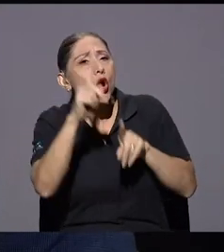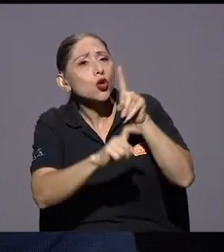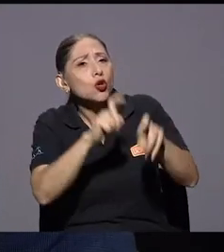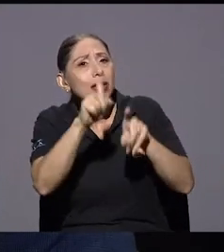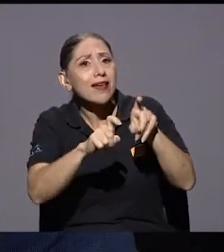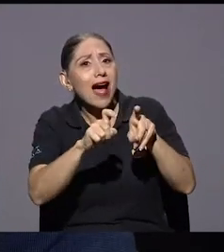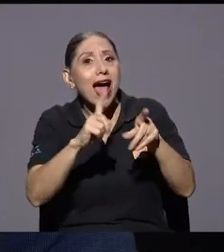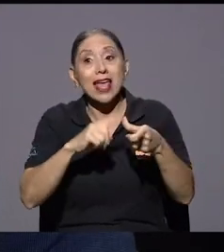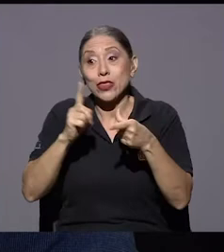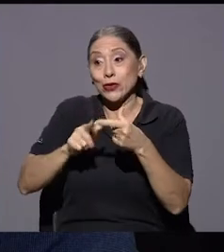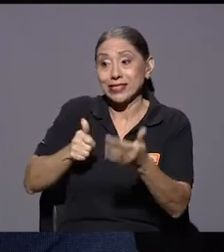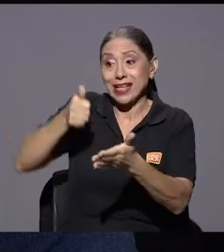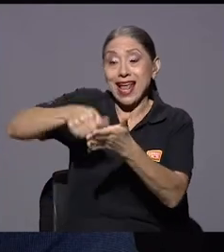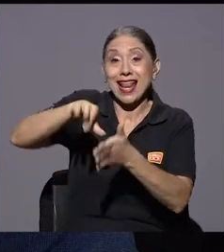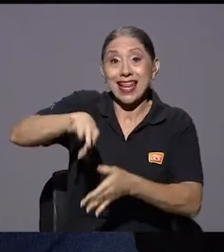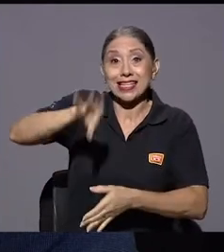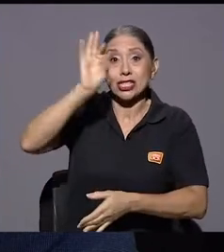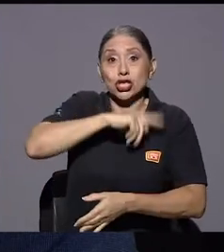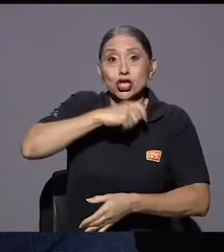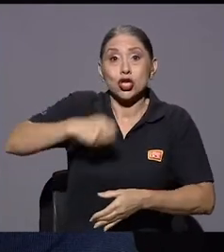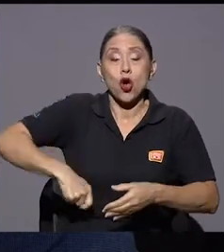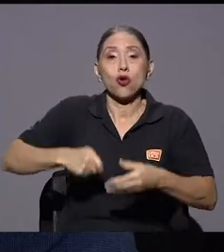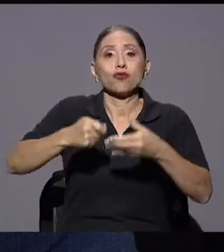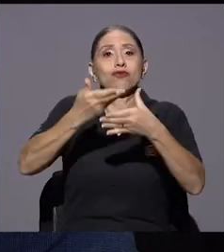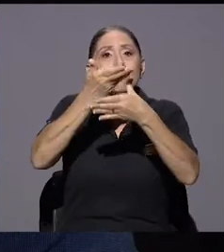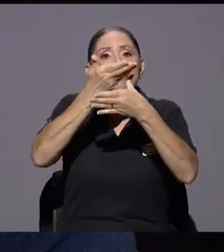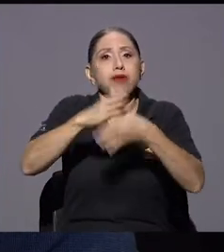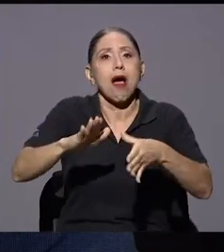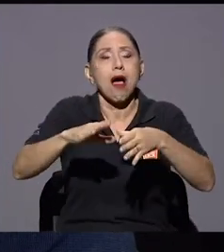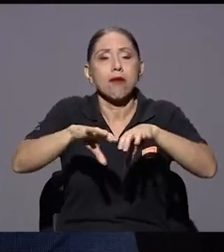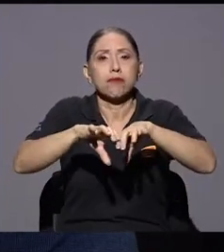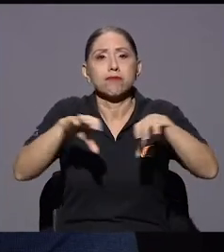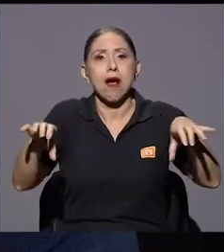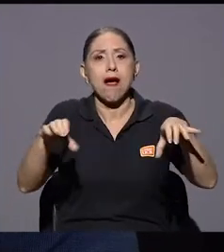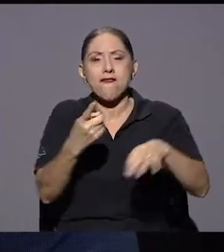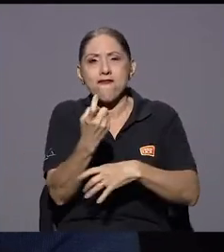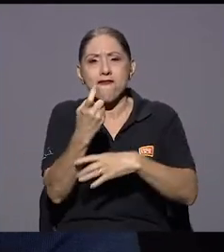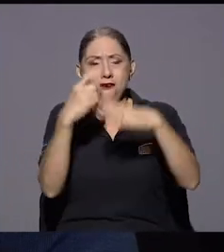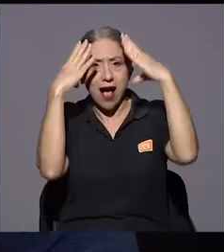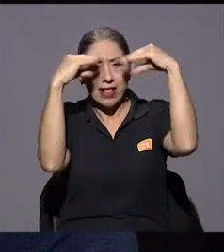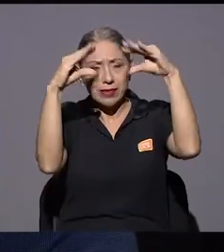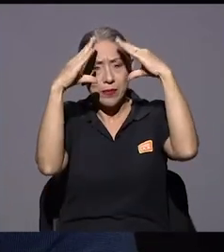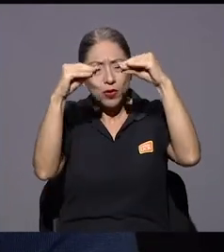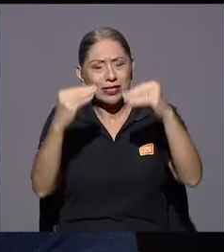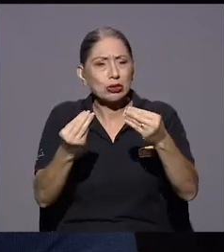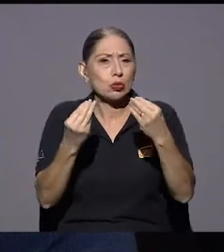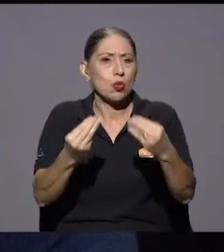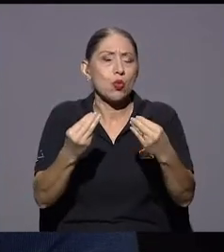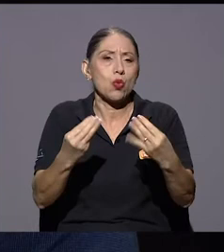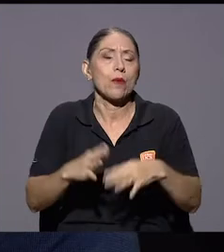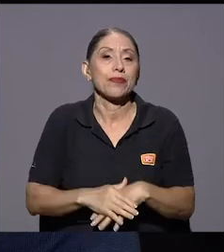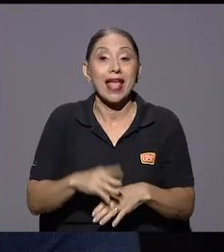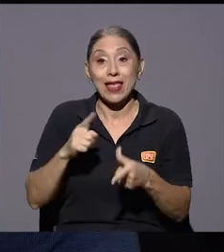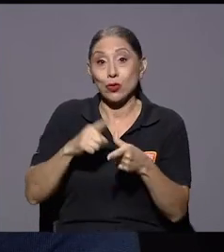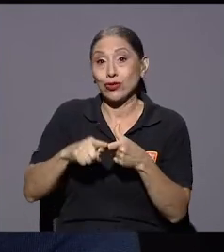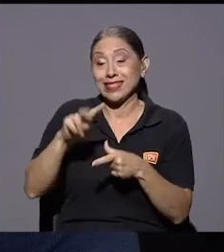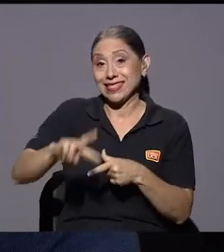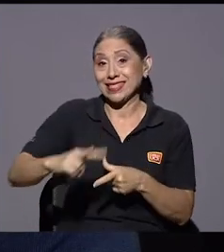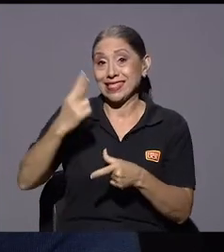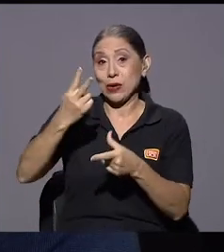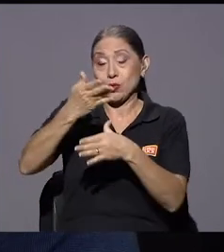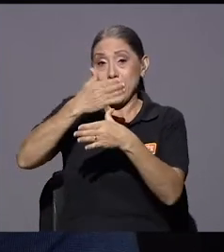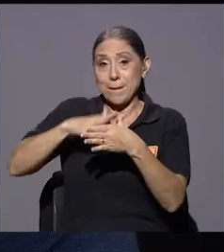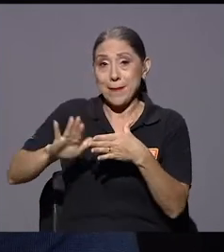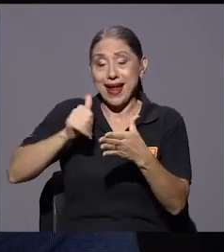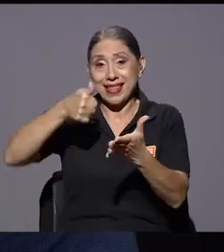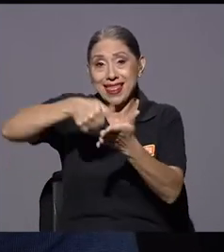y la desinformación crece exponencialmente ¿verdad? entonces esa, digamos que esa segunda parte de la elección fue una